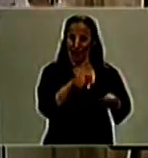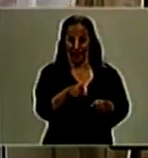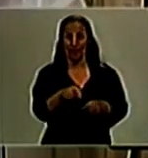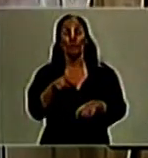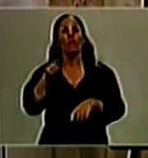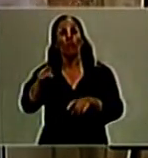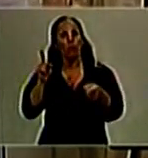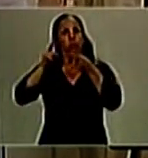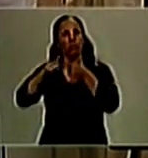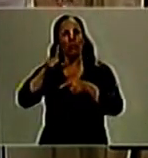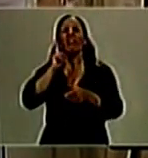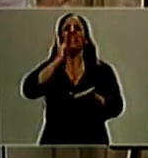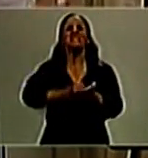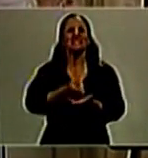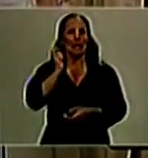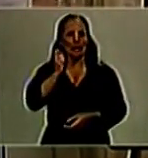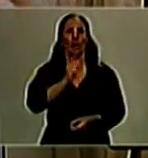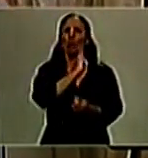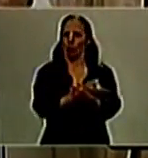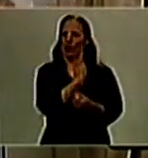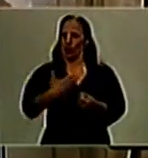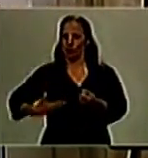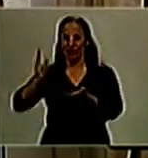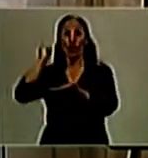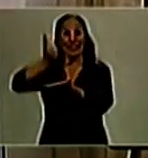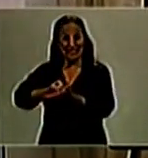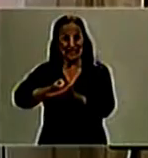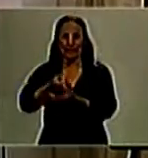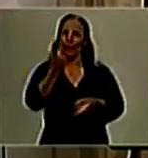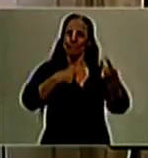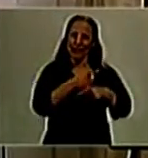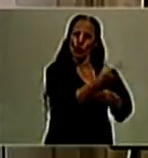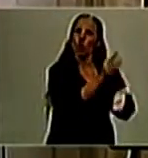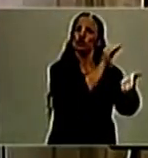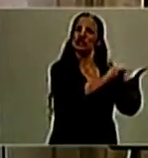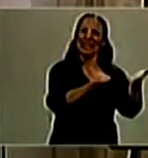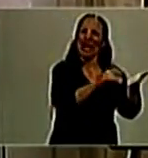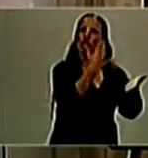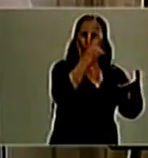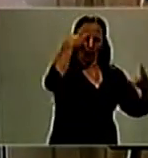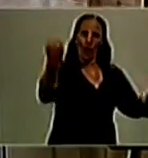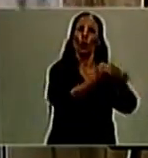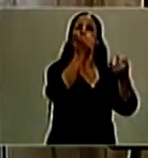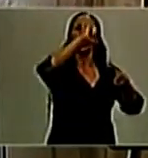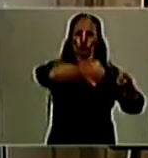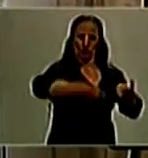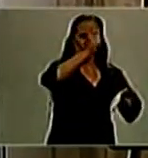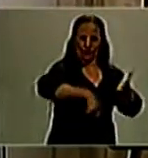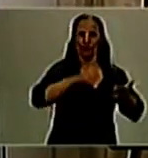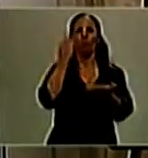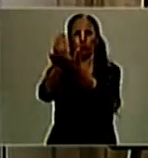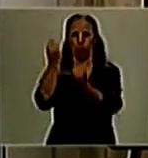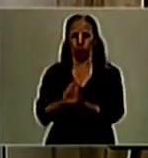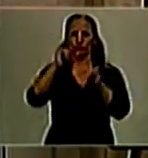son designados por el Poder Ejecutivo, pero requieren acuerdo del Senado para poder funcionar como tal. También quiero